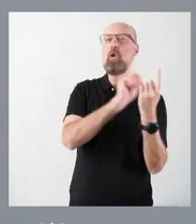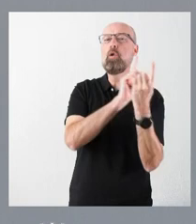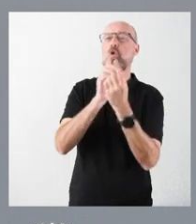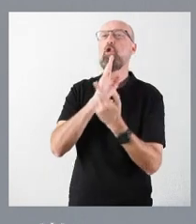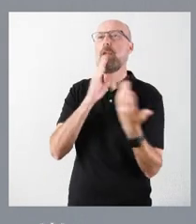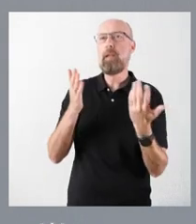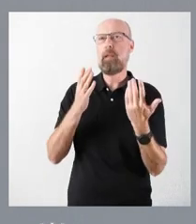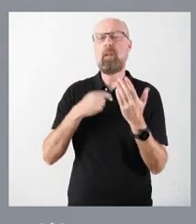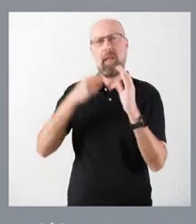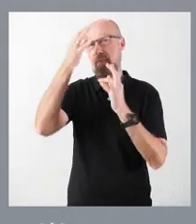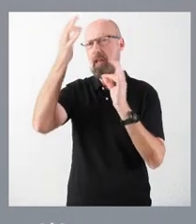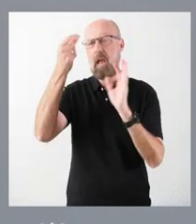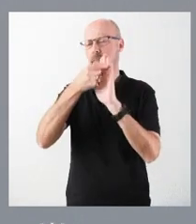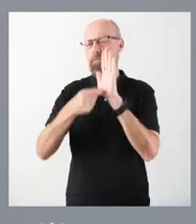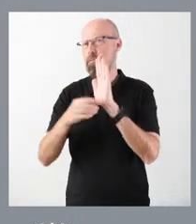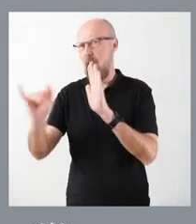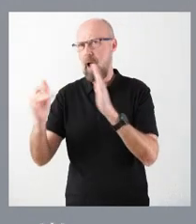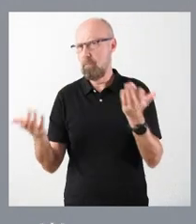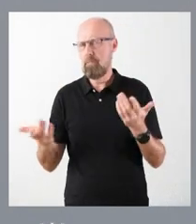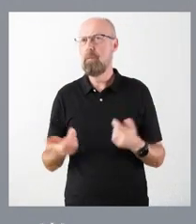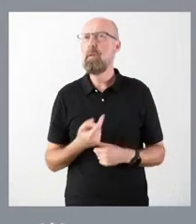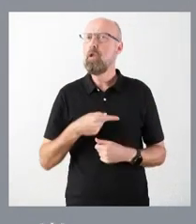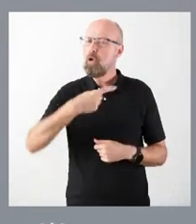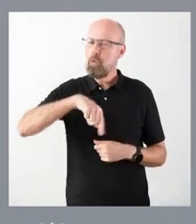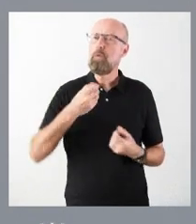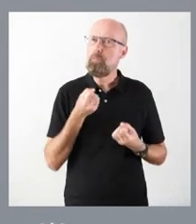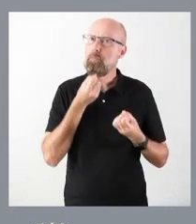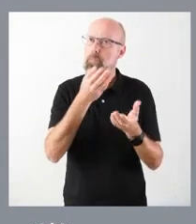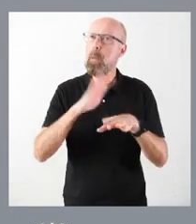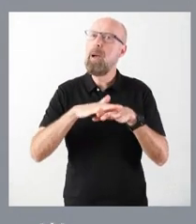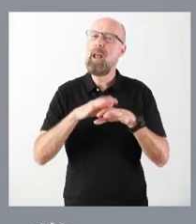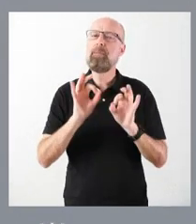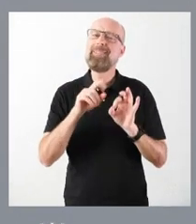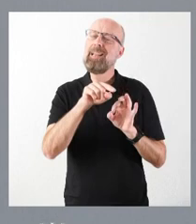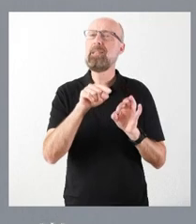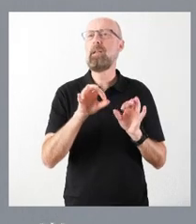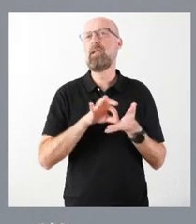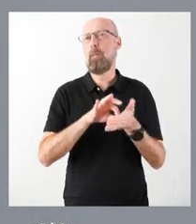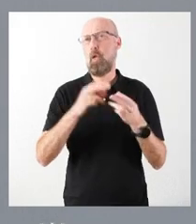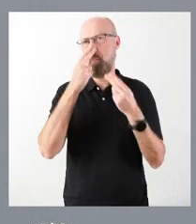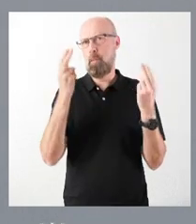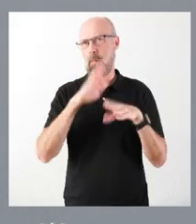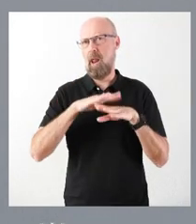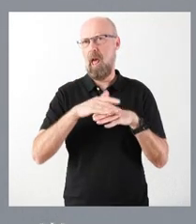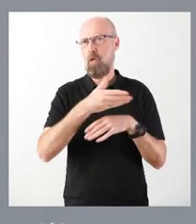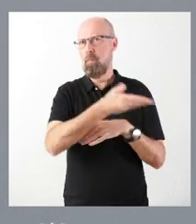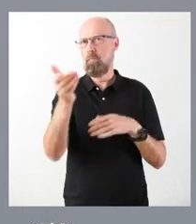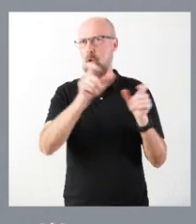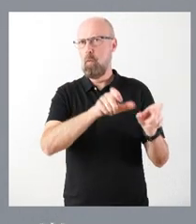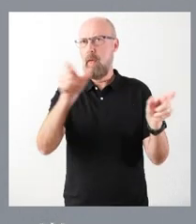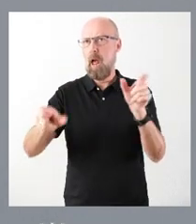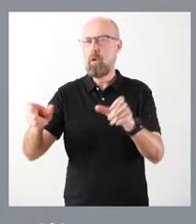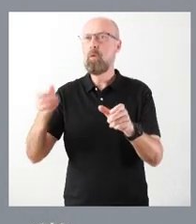lo manifestamos también como servicio público para los ciudadanos, que allí donde los ciudadanos no entienden de límites